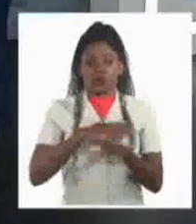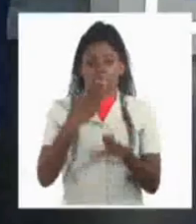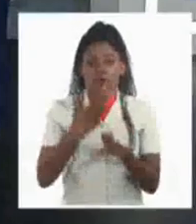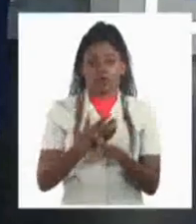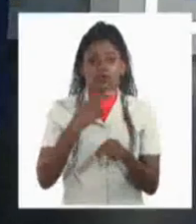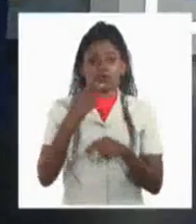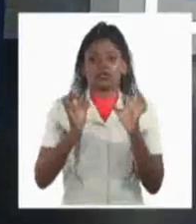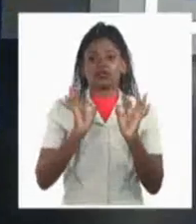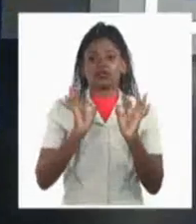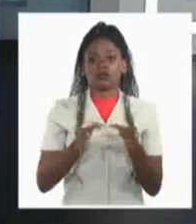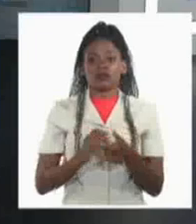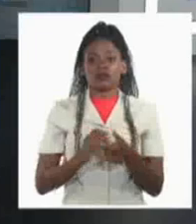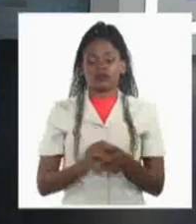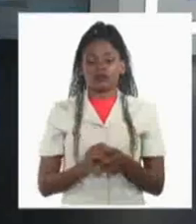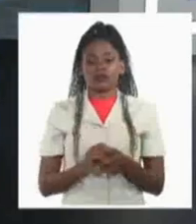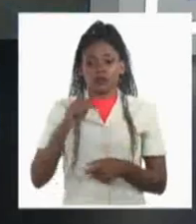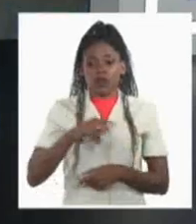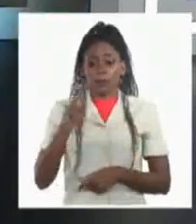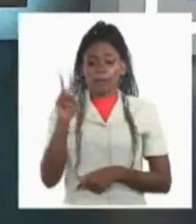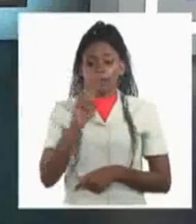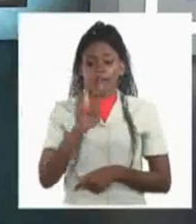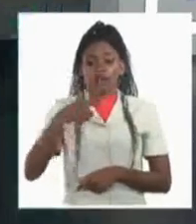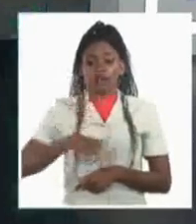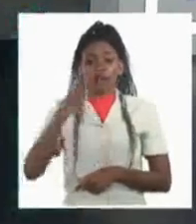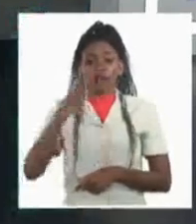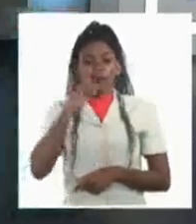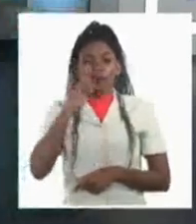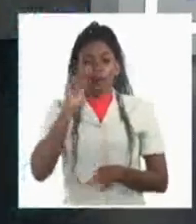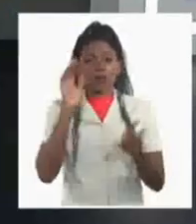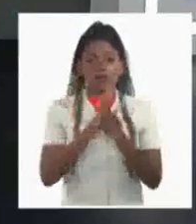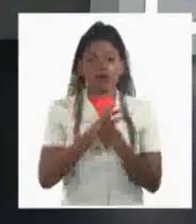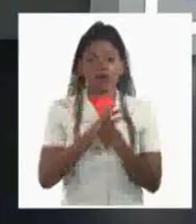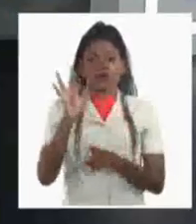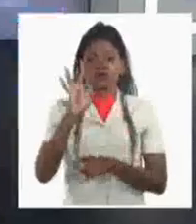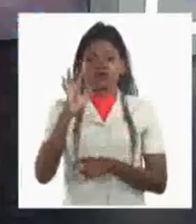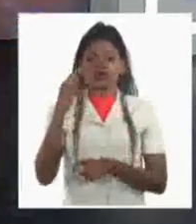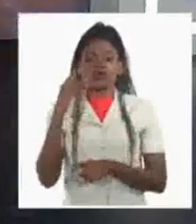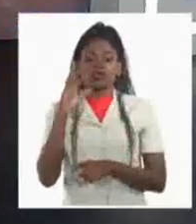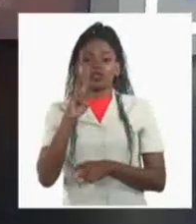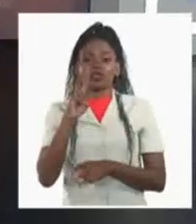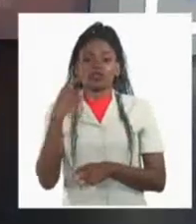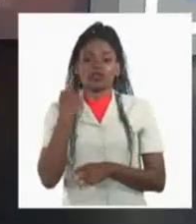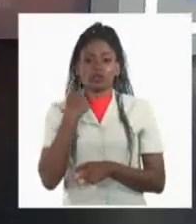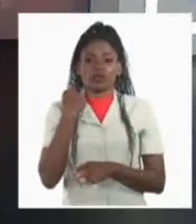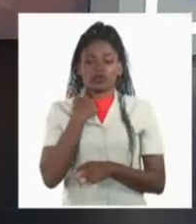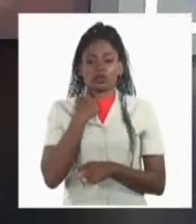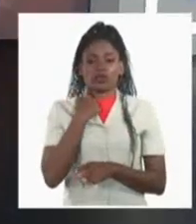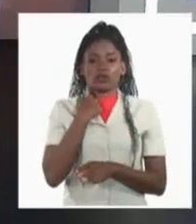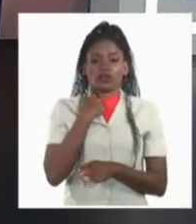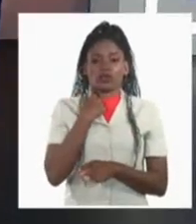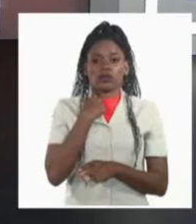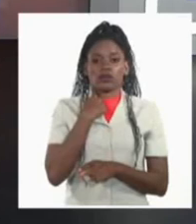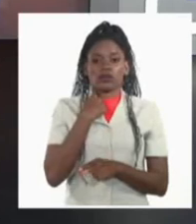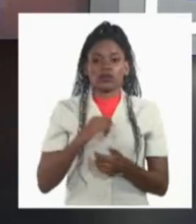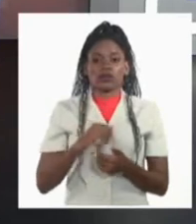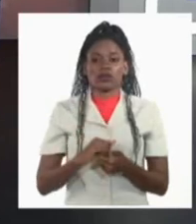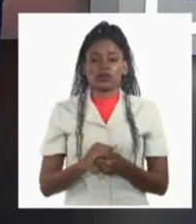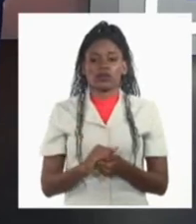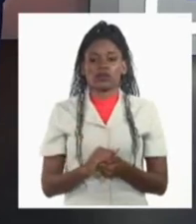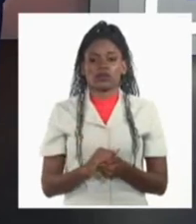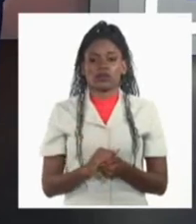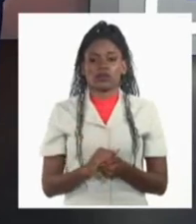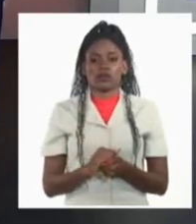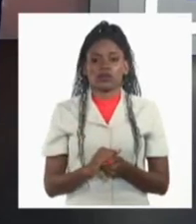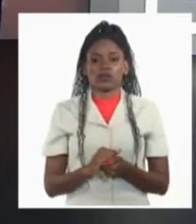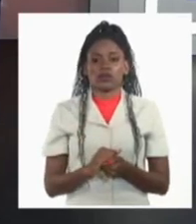Este 22 de junio se cumplen 82 años del inicio de la agresión de la Alemania nazi y sus aliados a la Unión Soviética. La